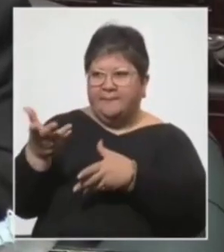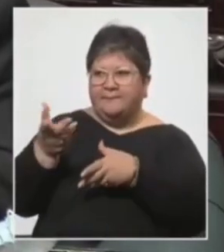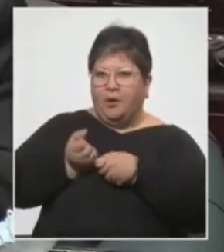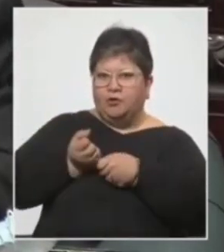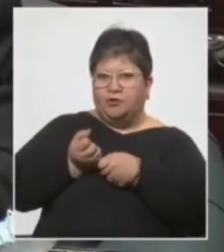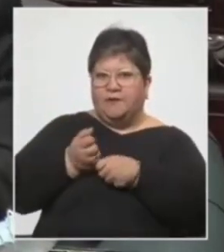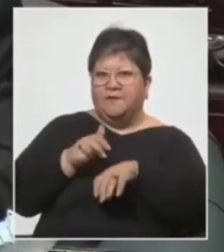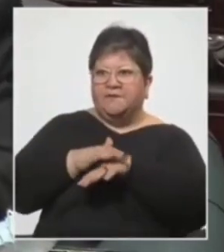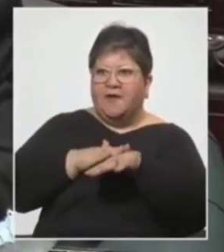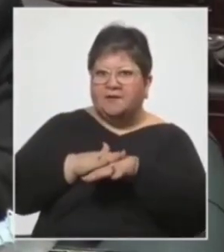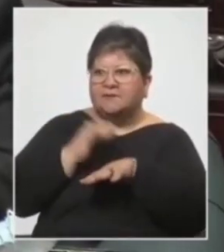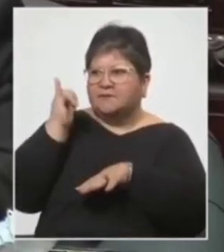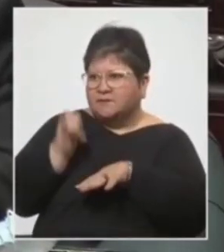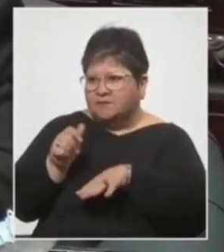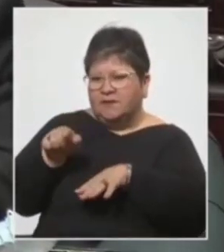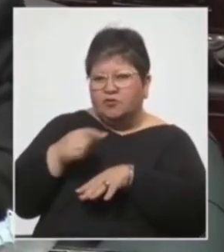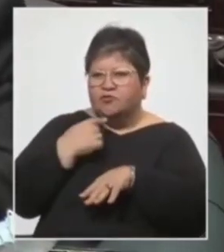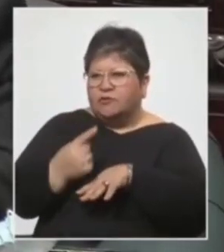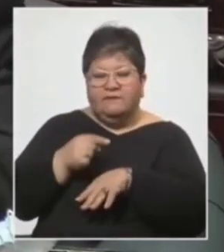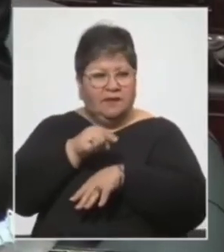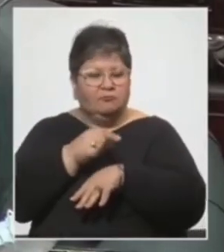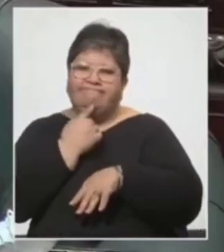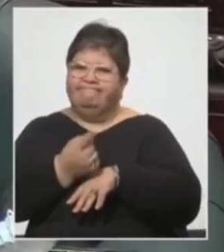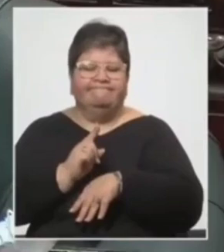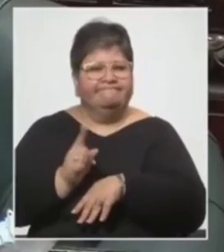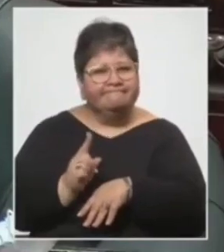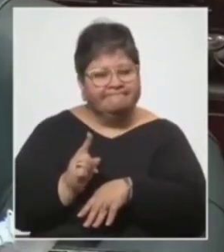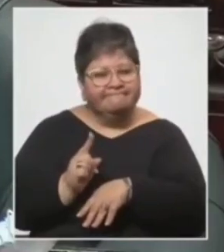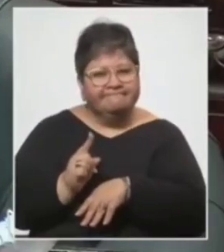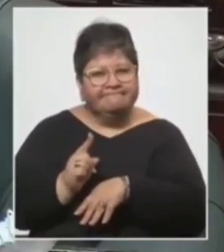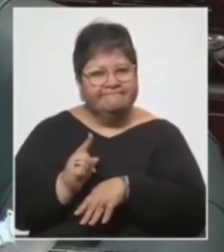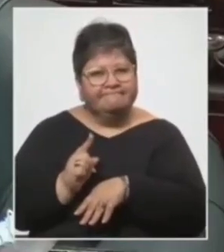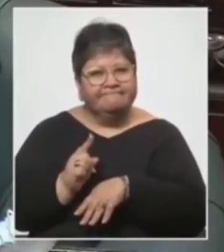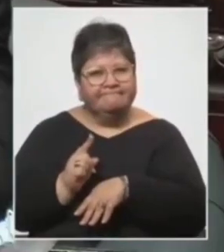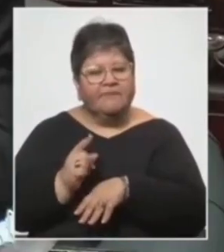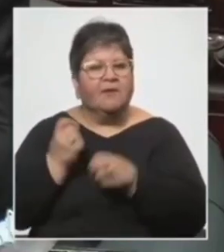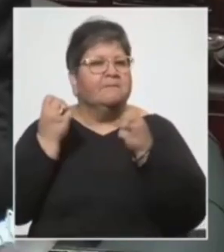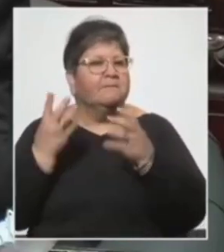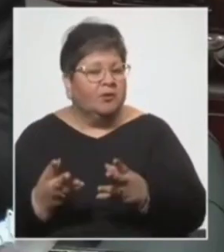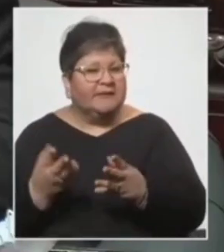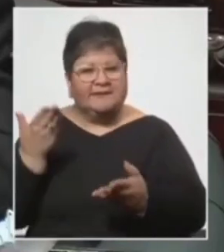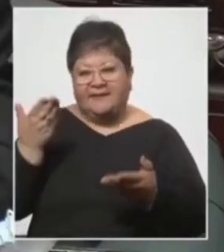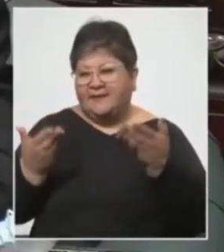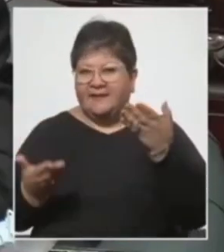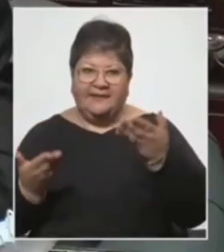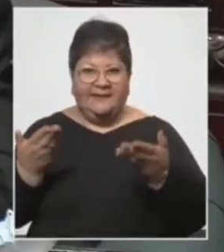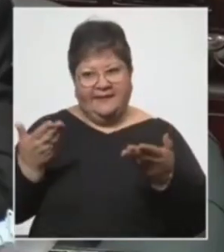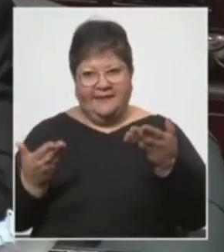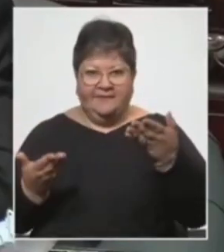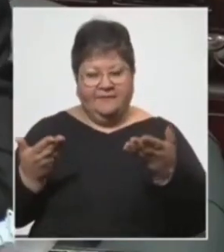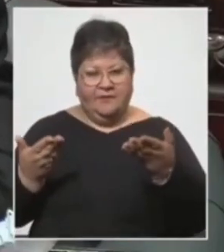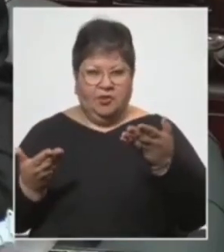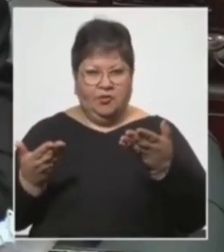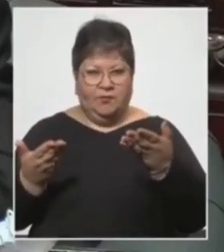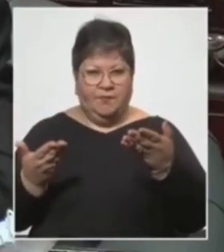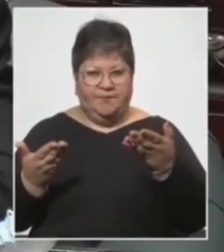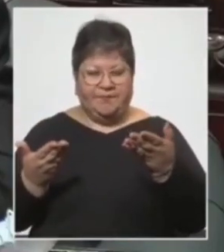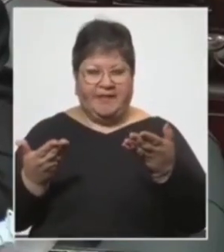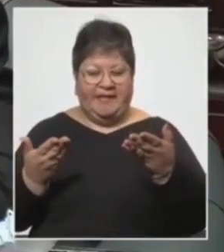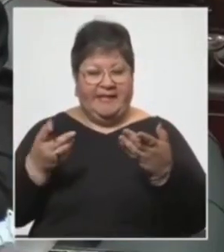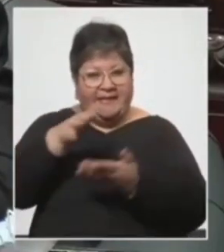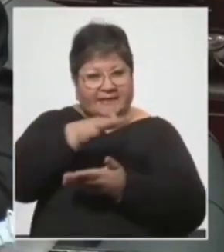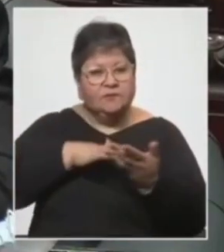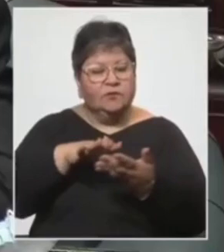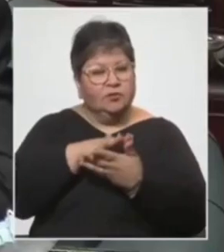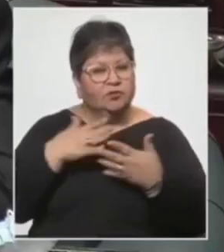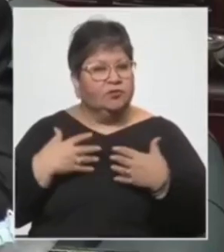decir esta puede tener impacto y quizás esta no tanto por ese equilibrio que tenemos que tener en la cuestión sanitaria